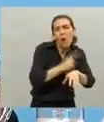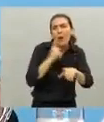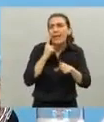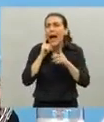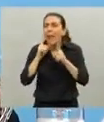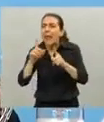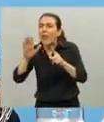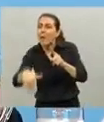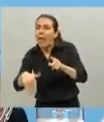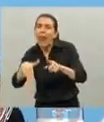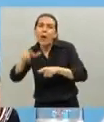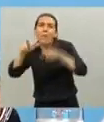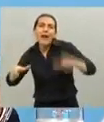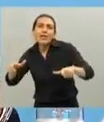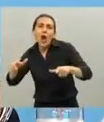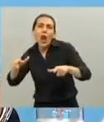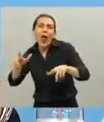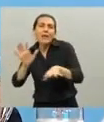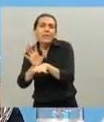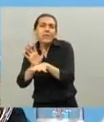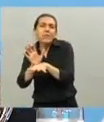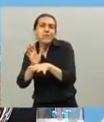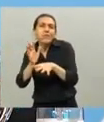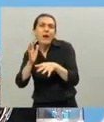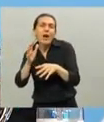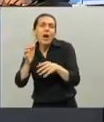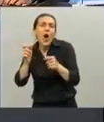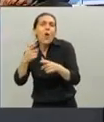atender a todos hay urgencias diferentes